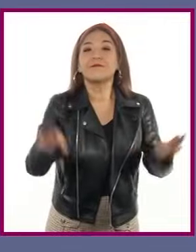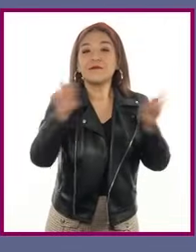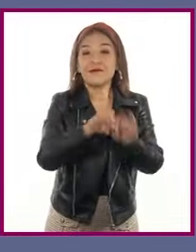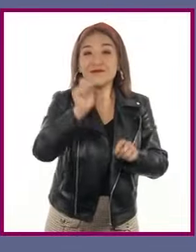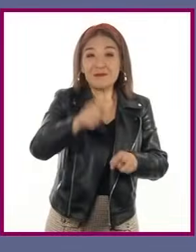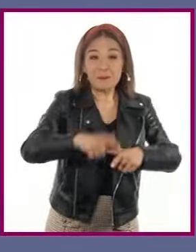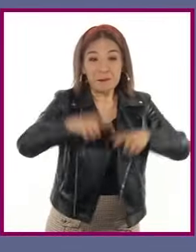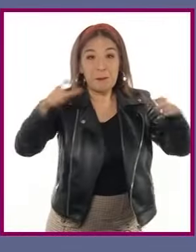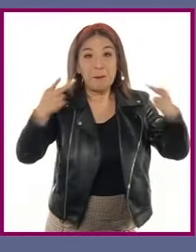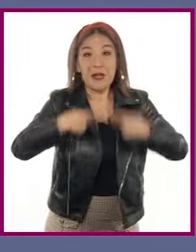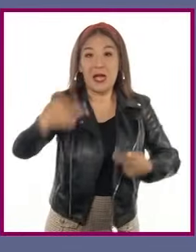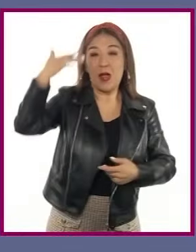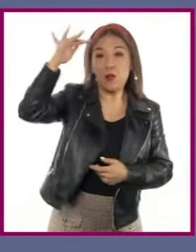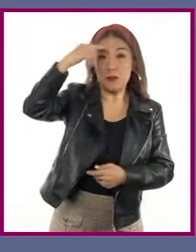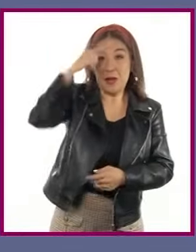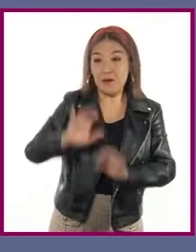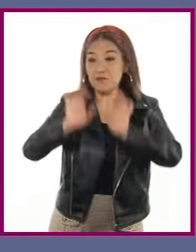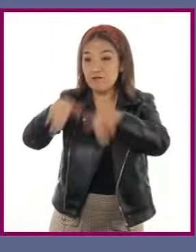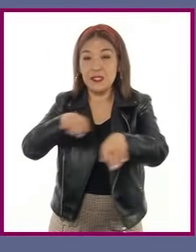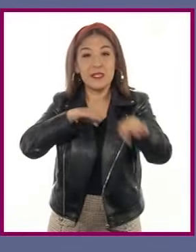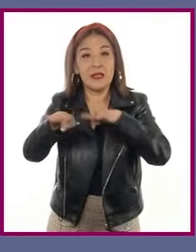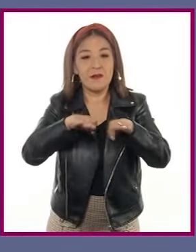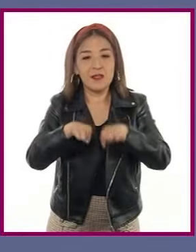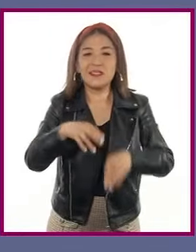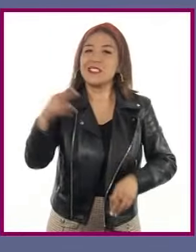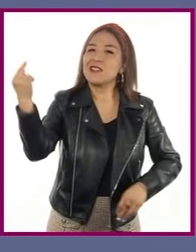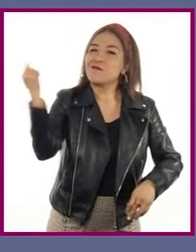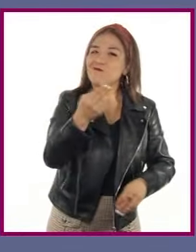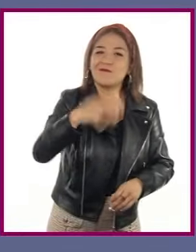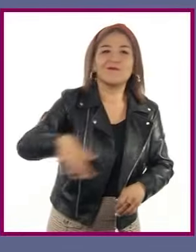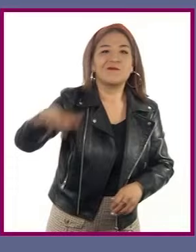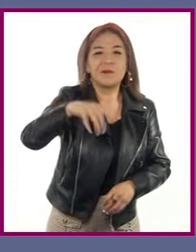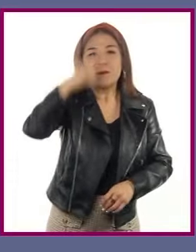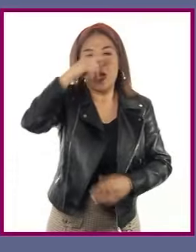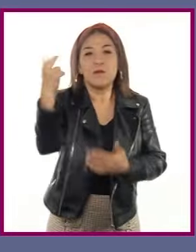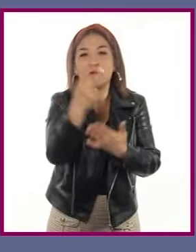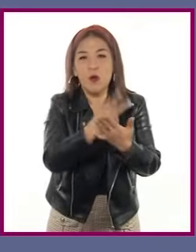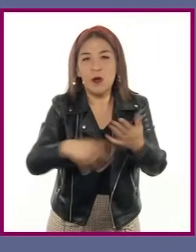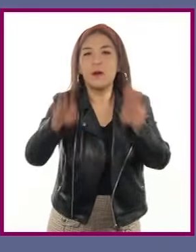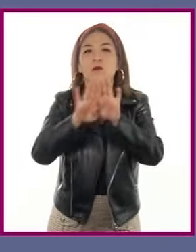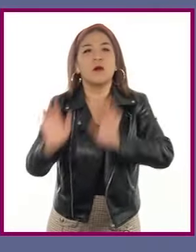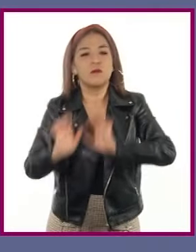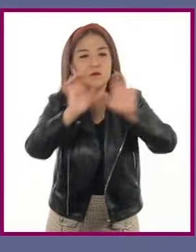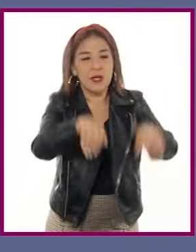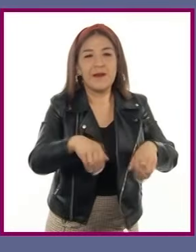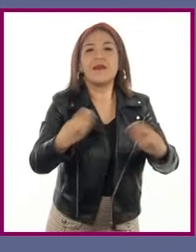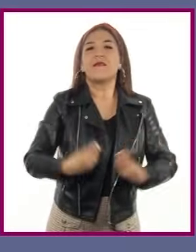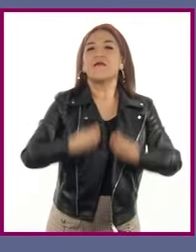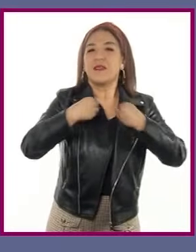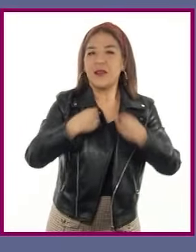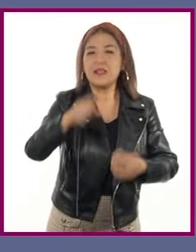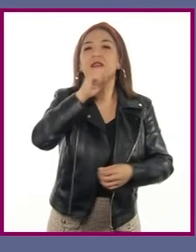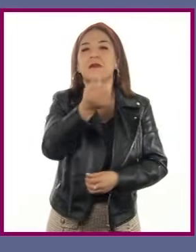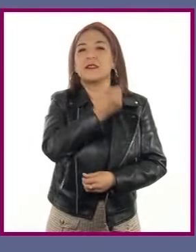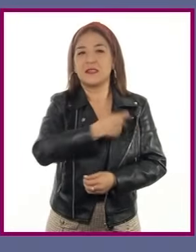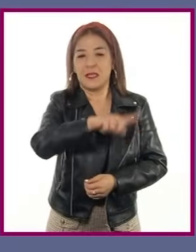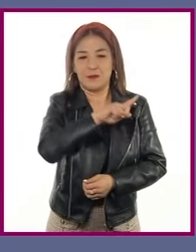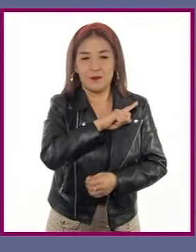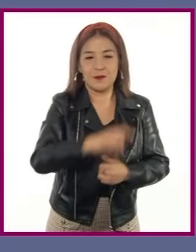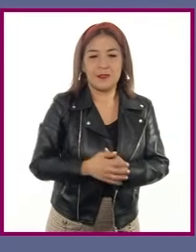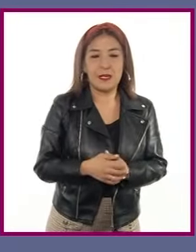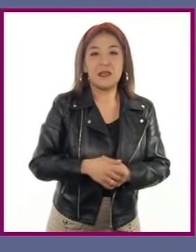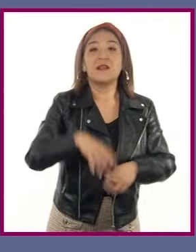de población adulta en edad de trabajar exigen la adecuación de programas de empleo, vivienda y salud. Y el